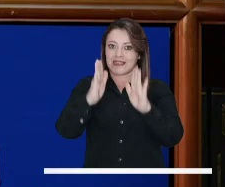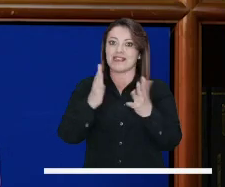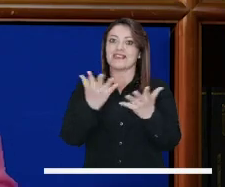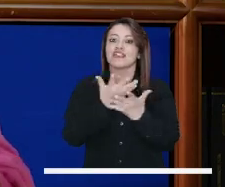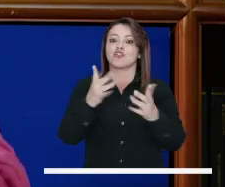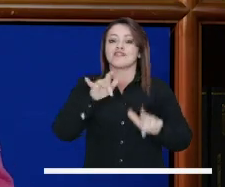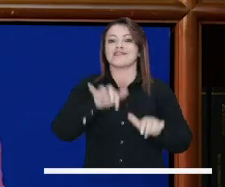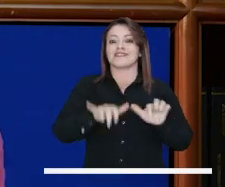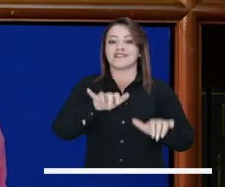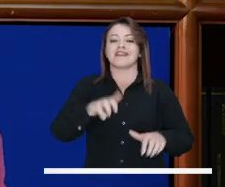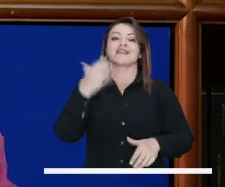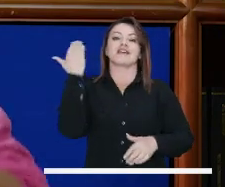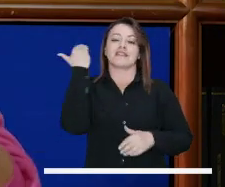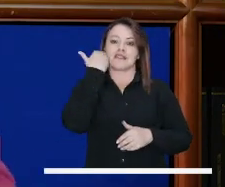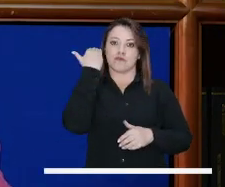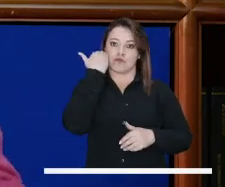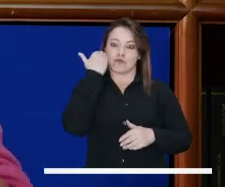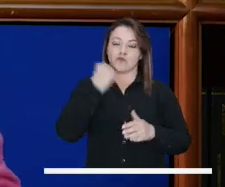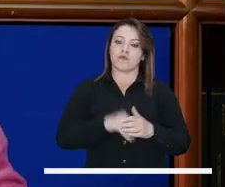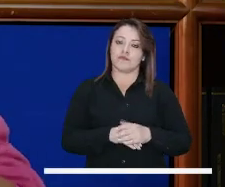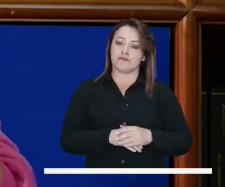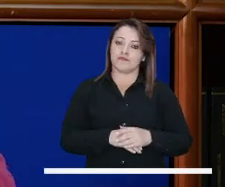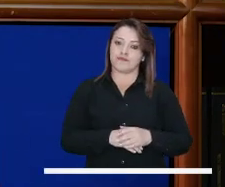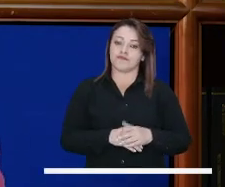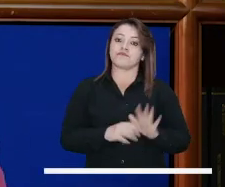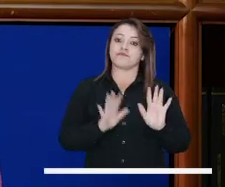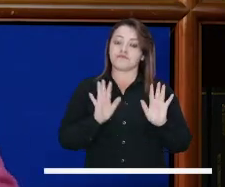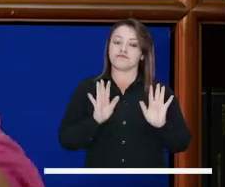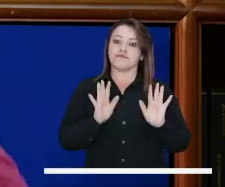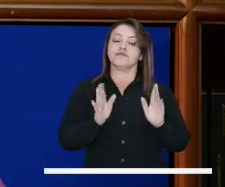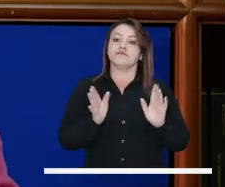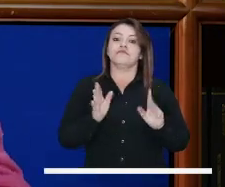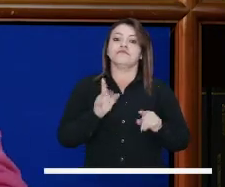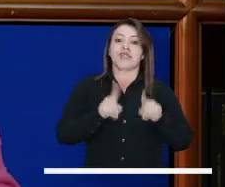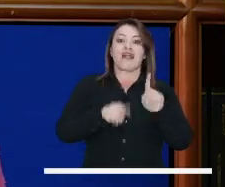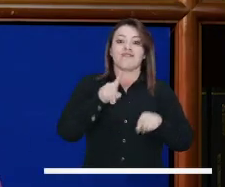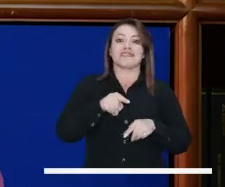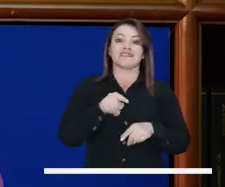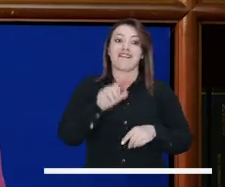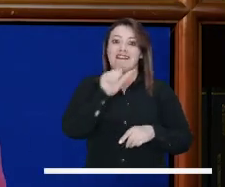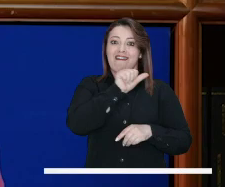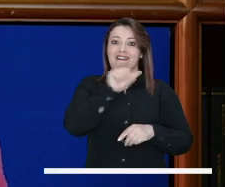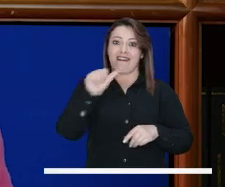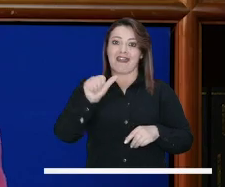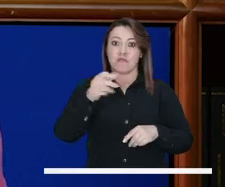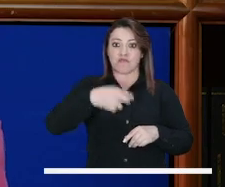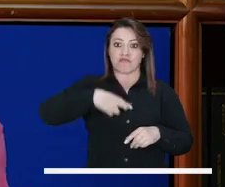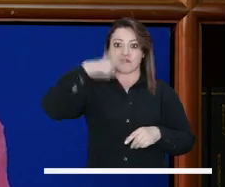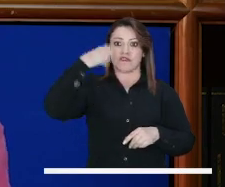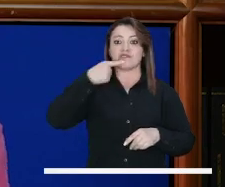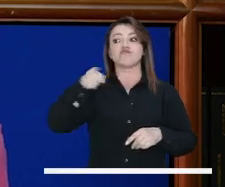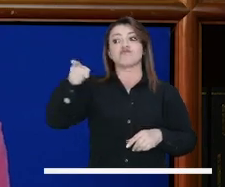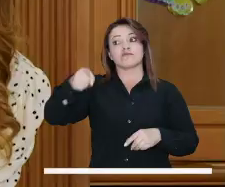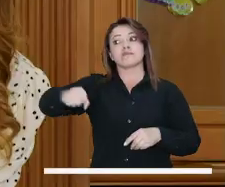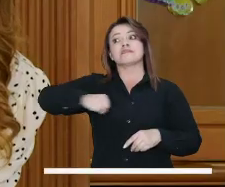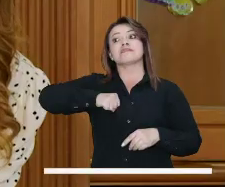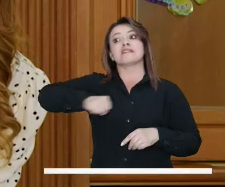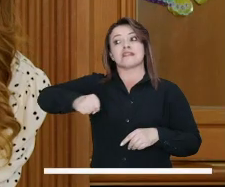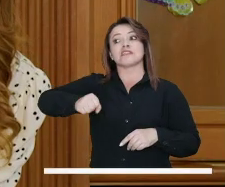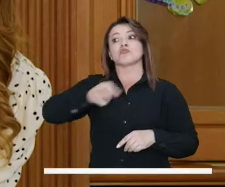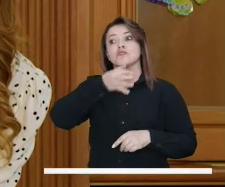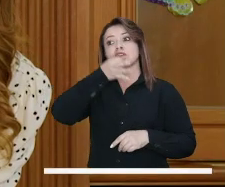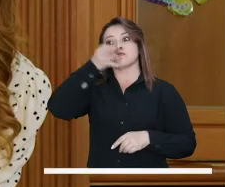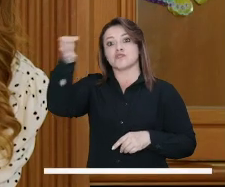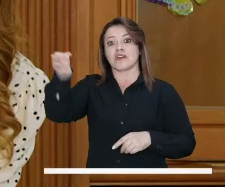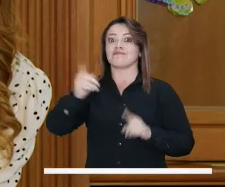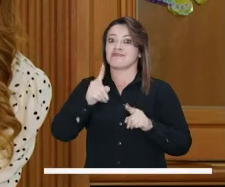Psicóloga y abogada. Dos mujeres profesionales que la van a orientar, que la van a apoyar, que muchas veces le van a decir